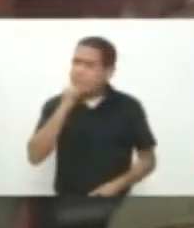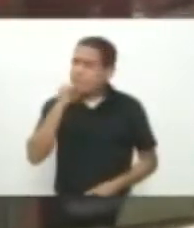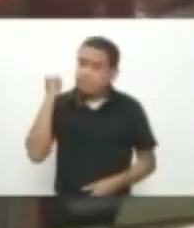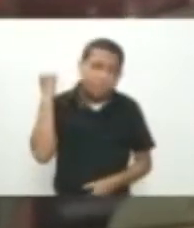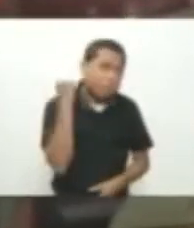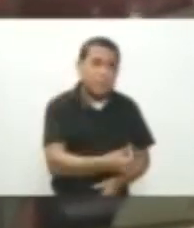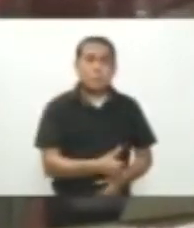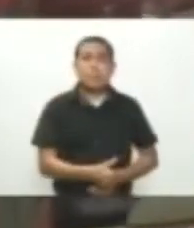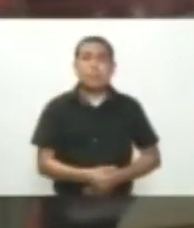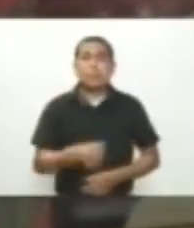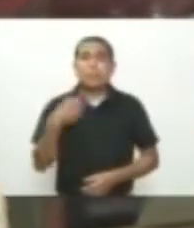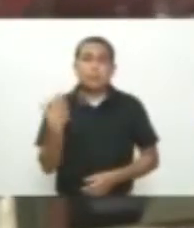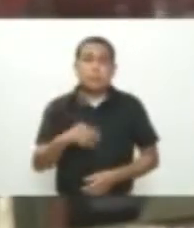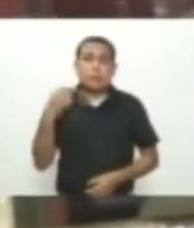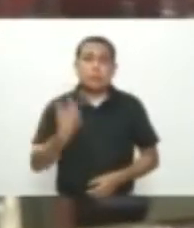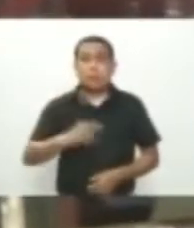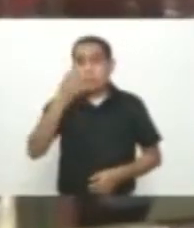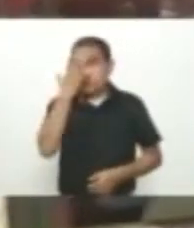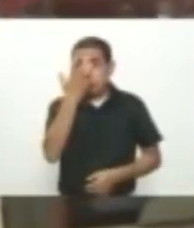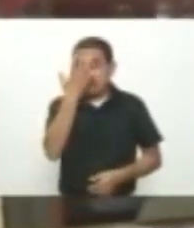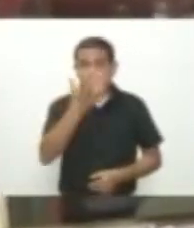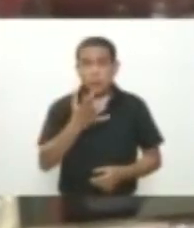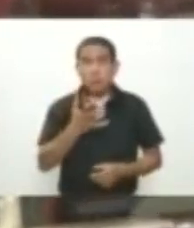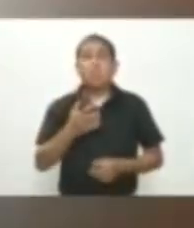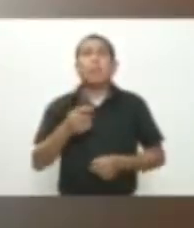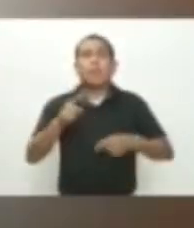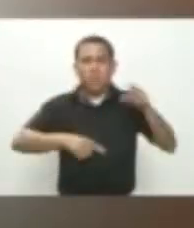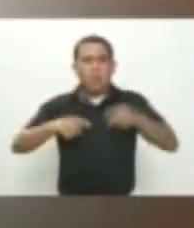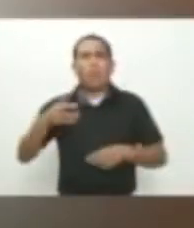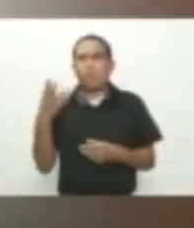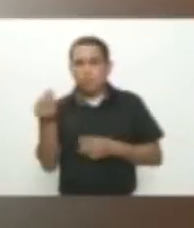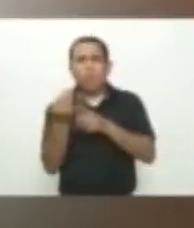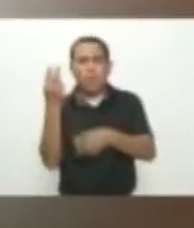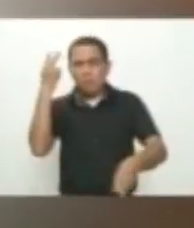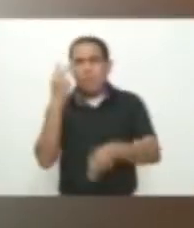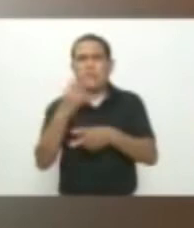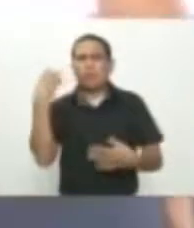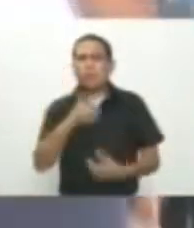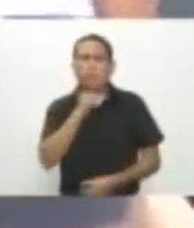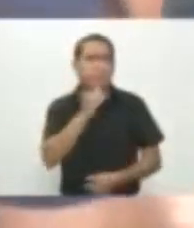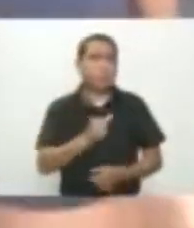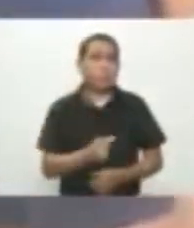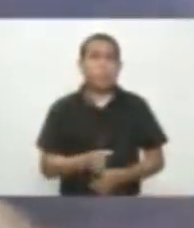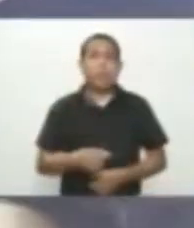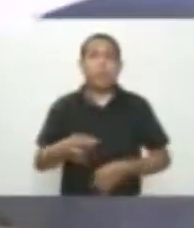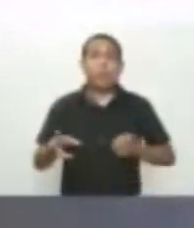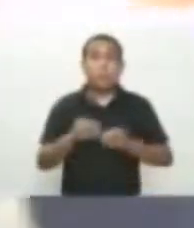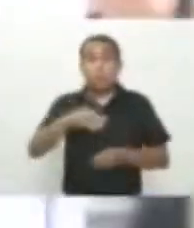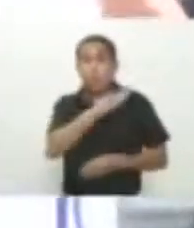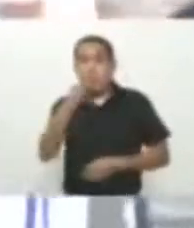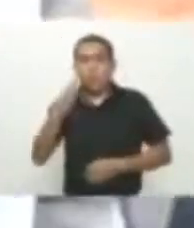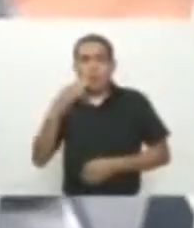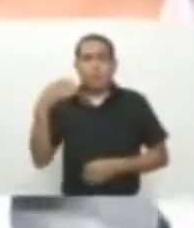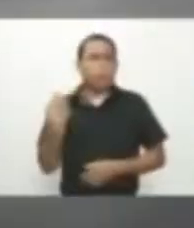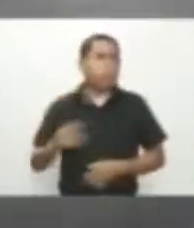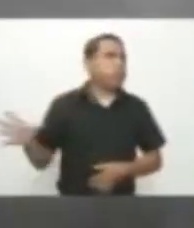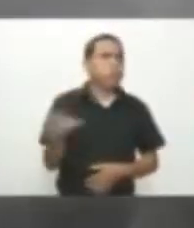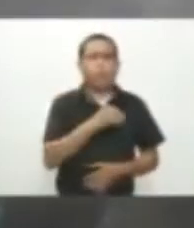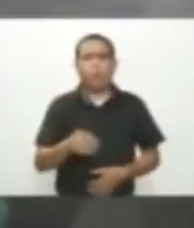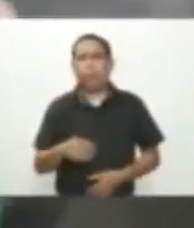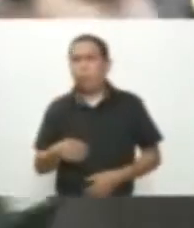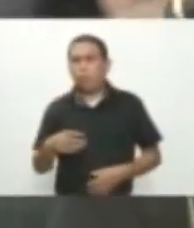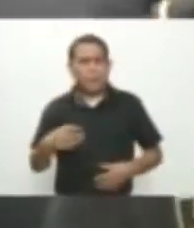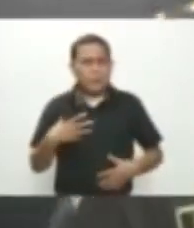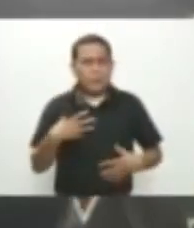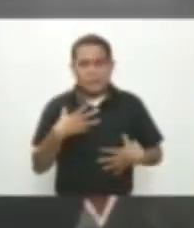malísima con ese cuento de la jardina La muerte de Jordi ha sacudido una ciudad entera y en la policía ha